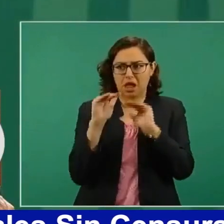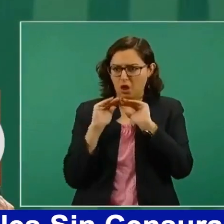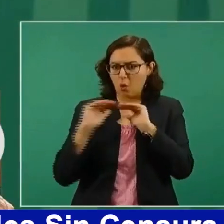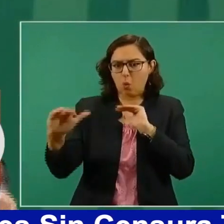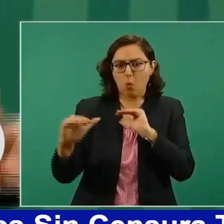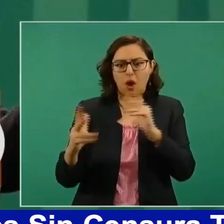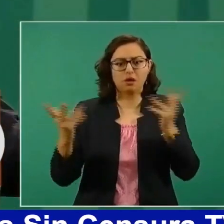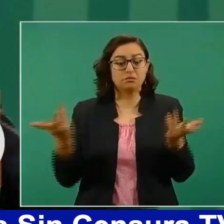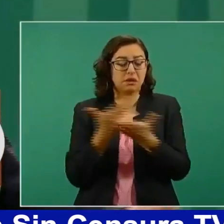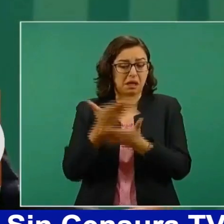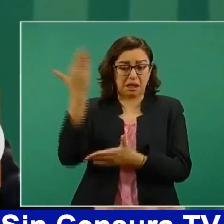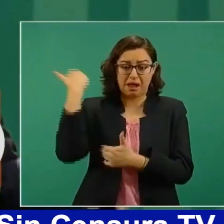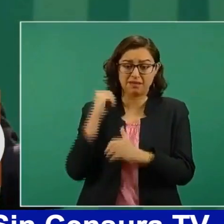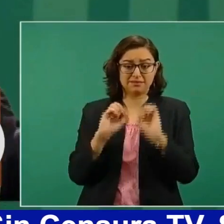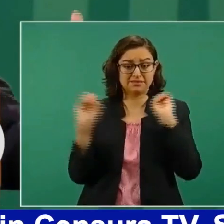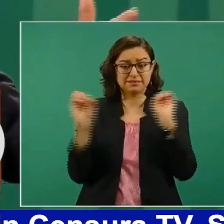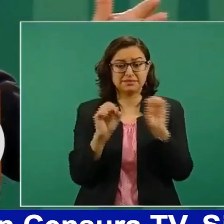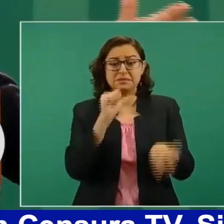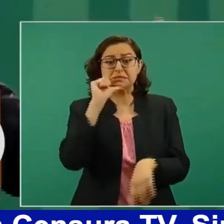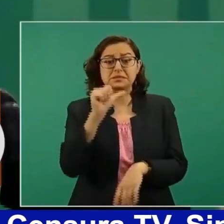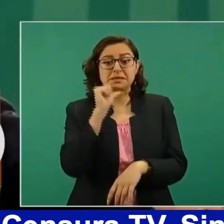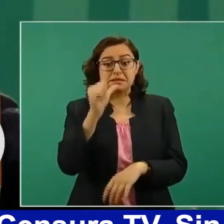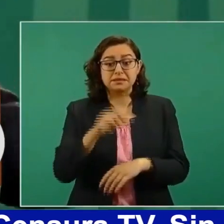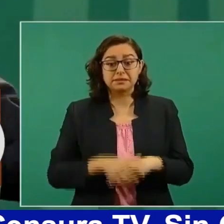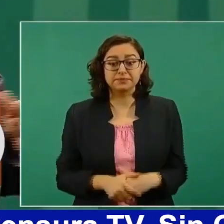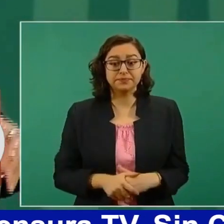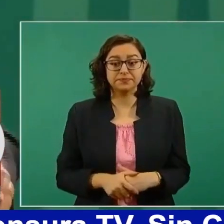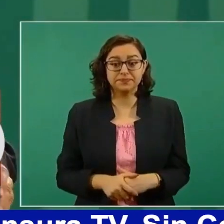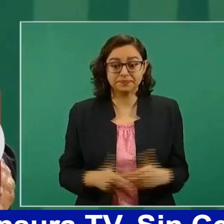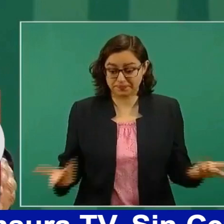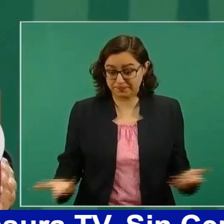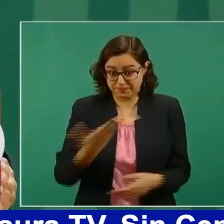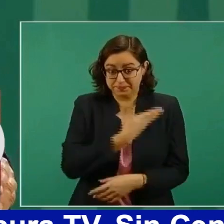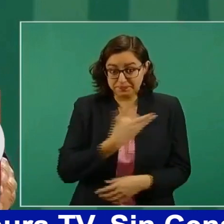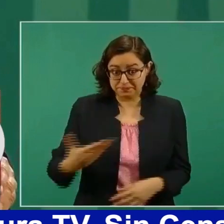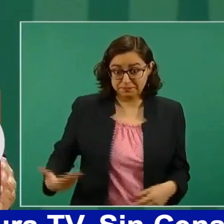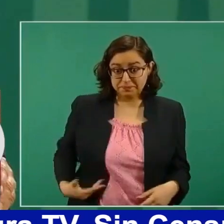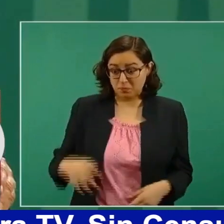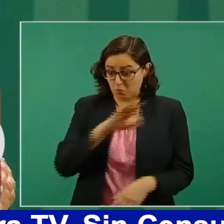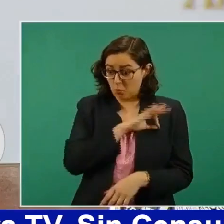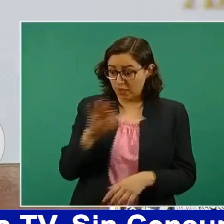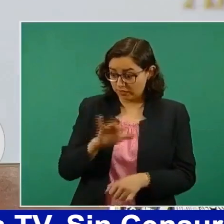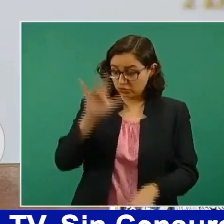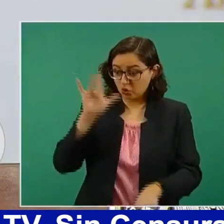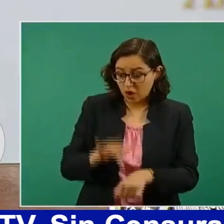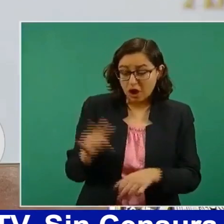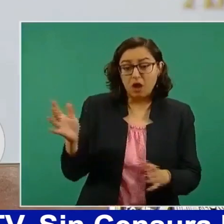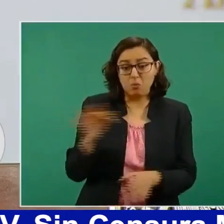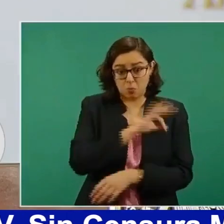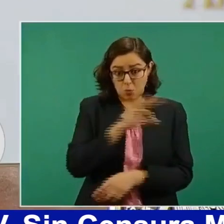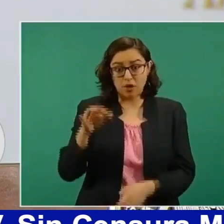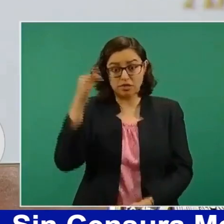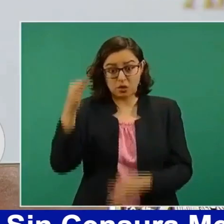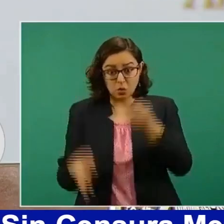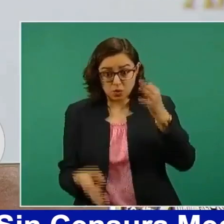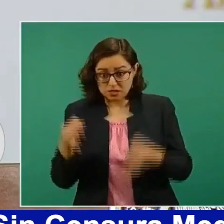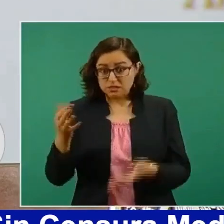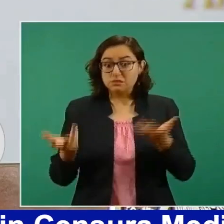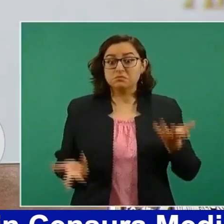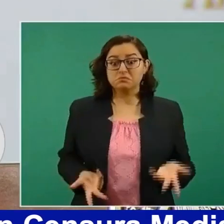Y si es así con el presidente, ¿por qué no va a ser así